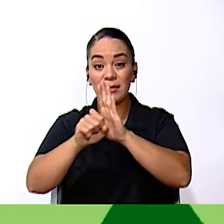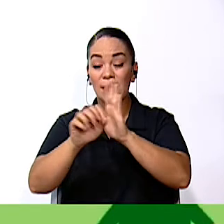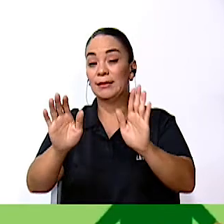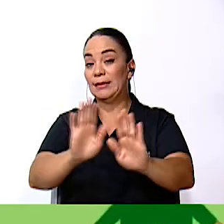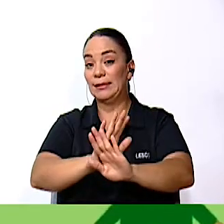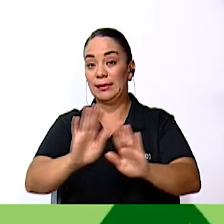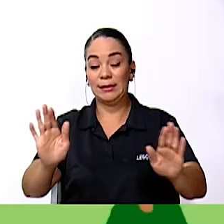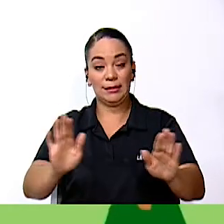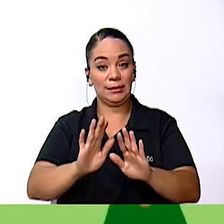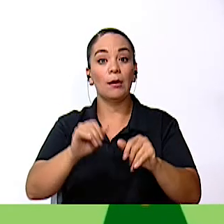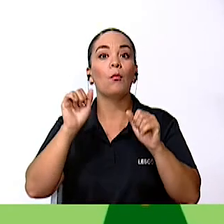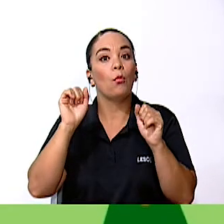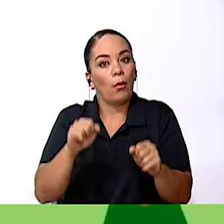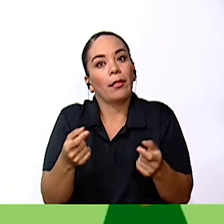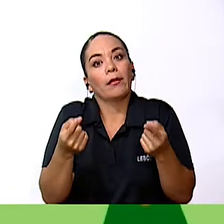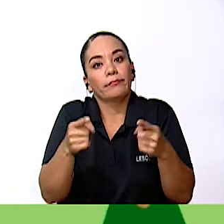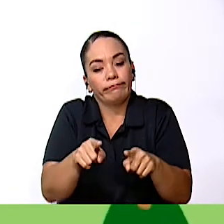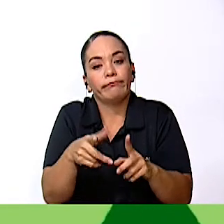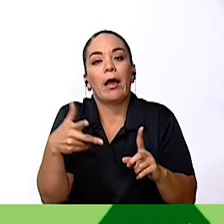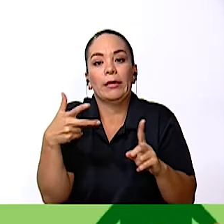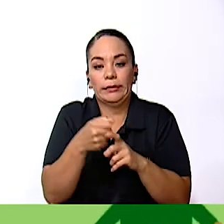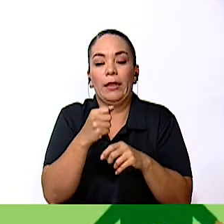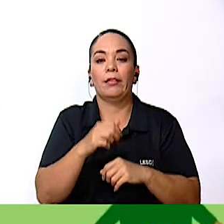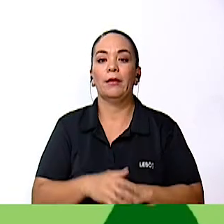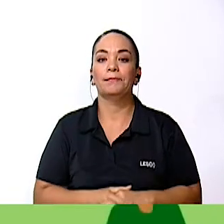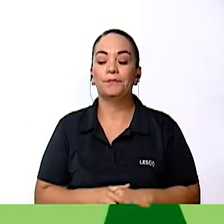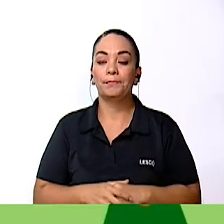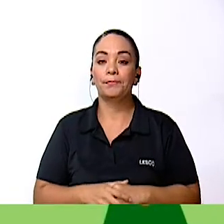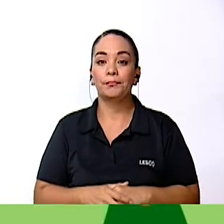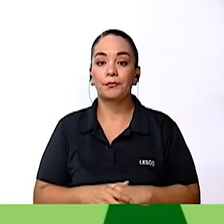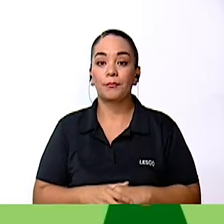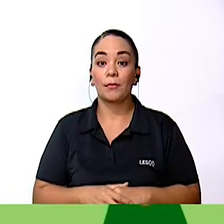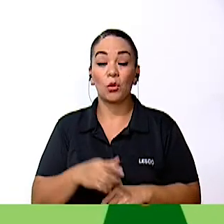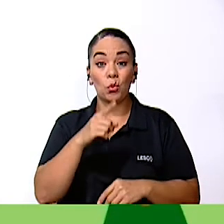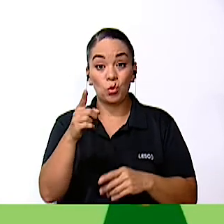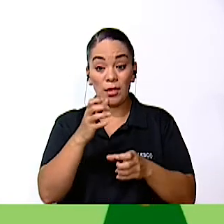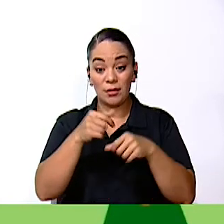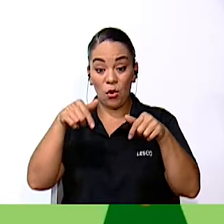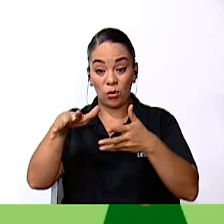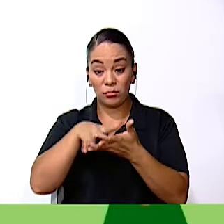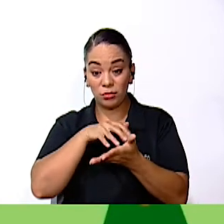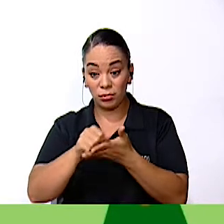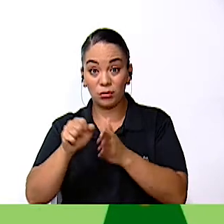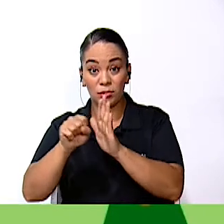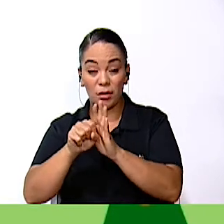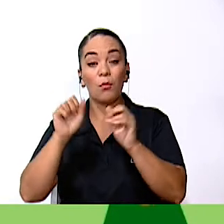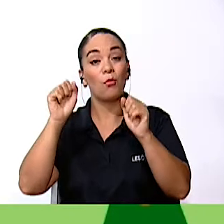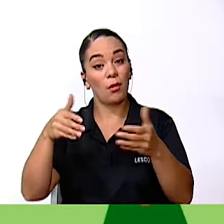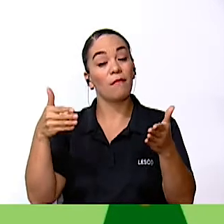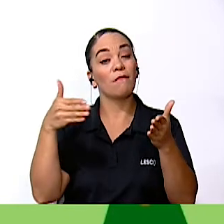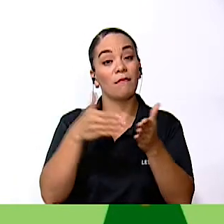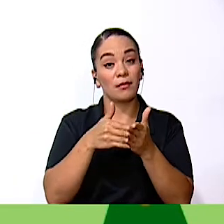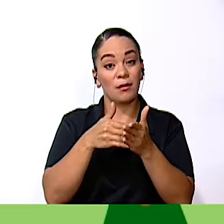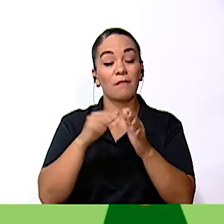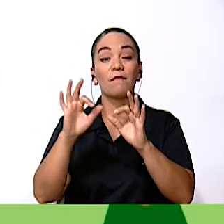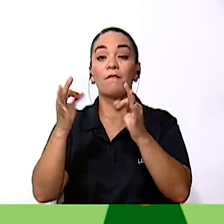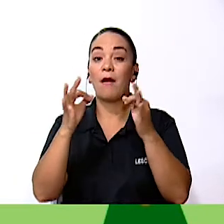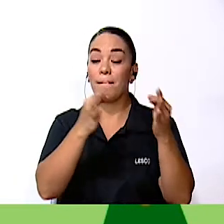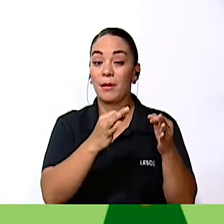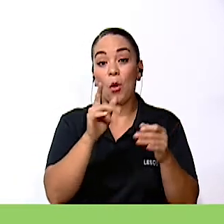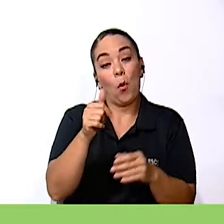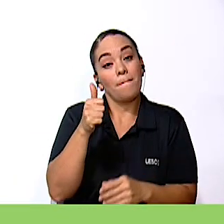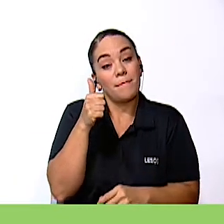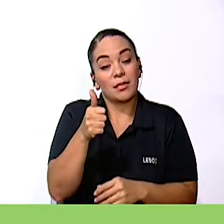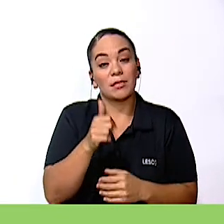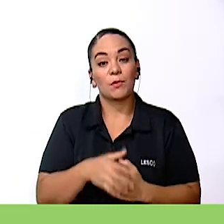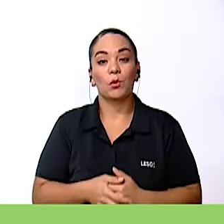Porque podemos causar Un accidente Y si lo haces hoy Podría haberse afectado Algún familiar O a ti mismo